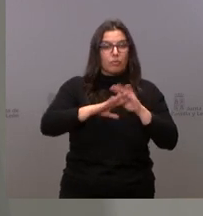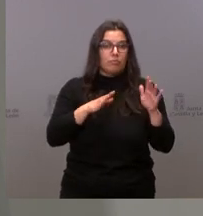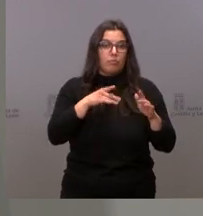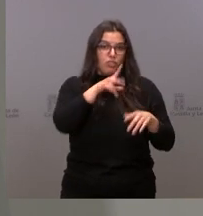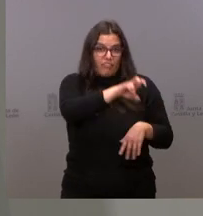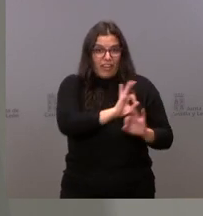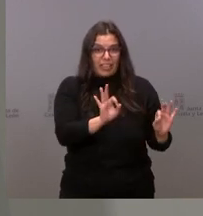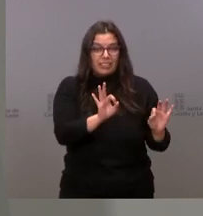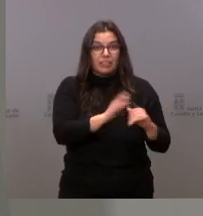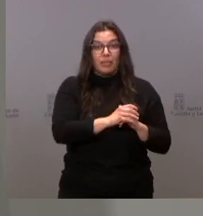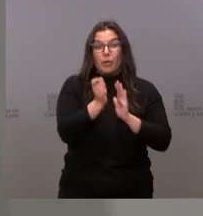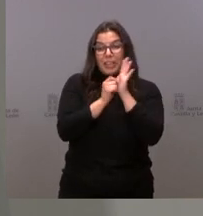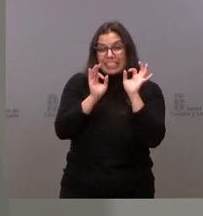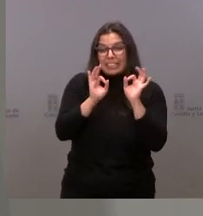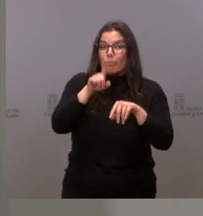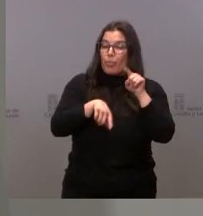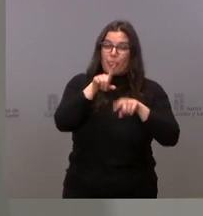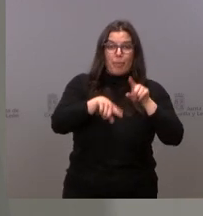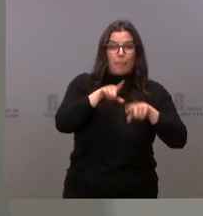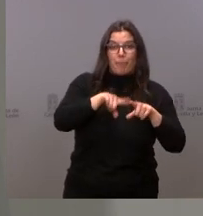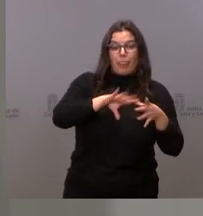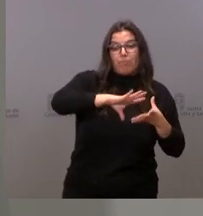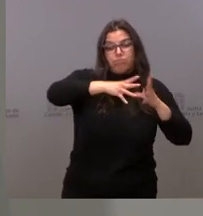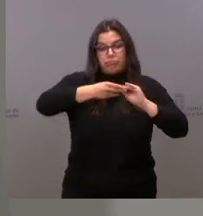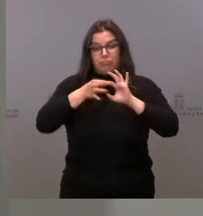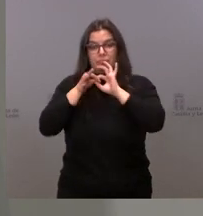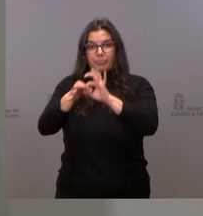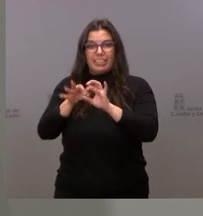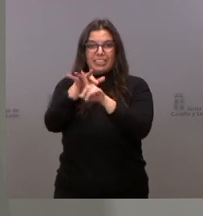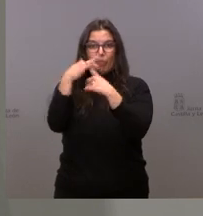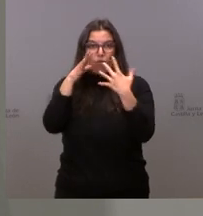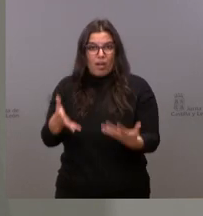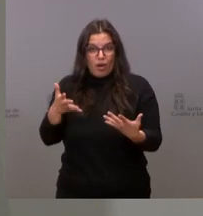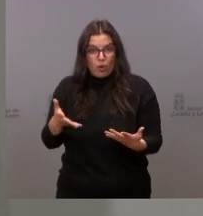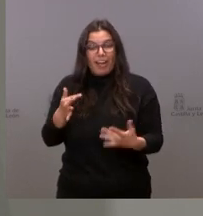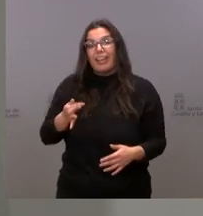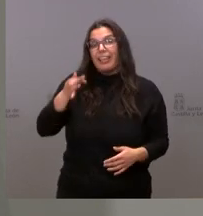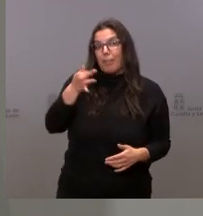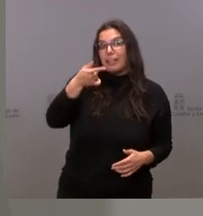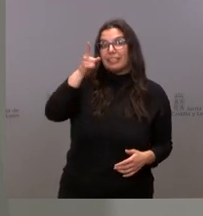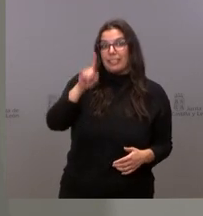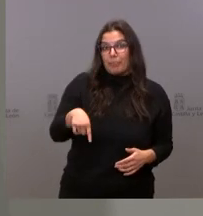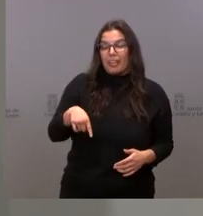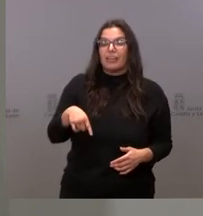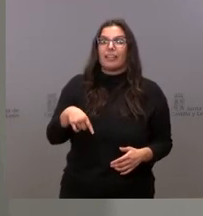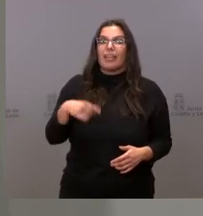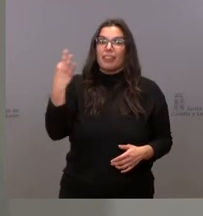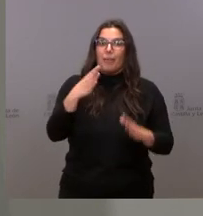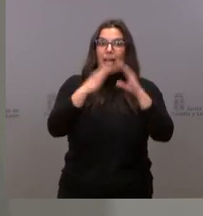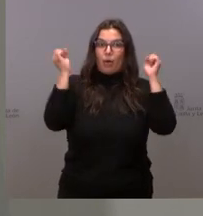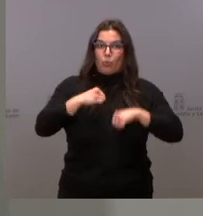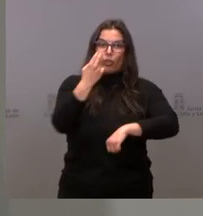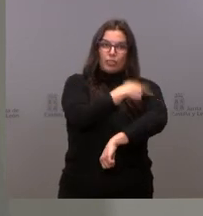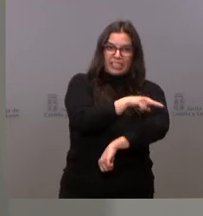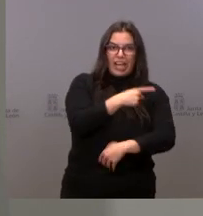medidas concretas? Pues las que se adecúen mejor a nuestra situación y las que además cuenten con el consenso sanitario de